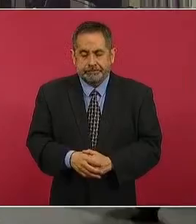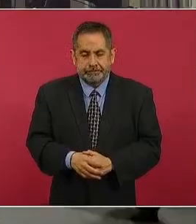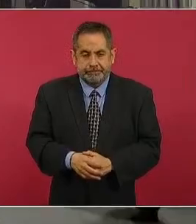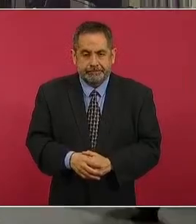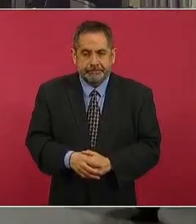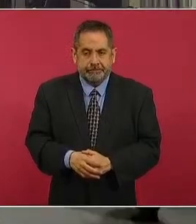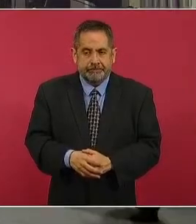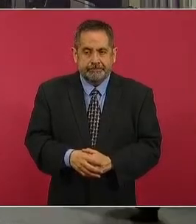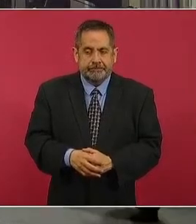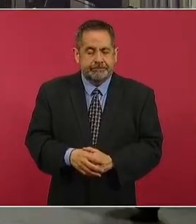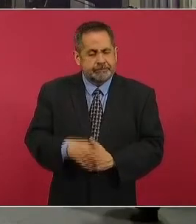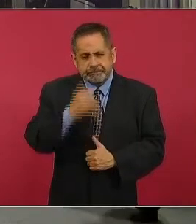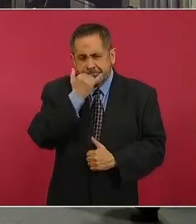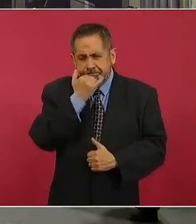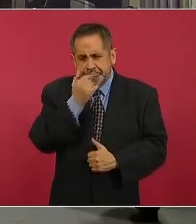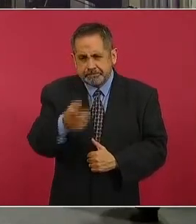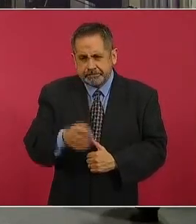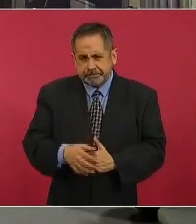¿mande?